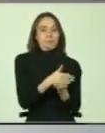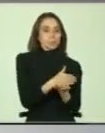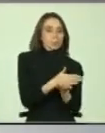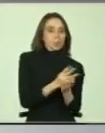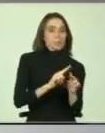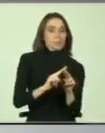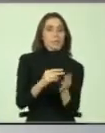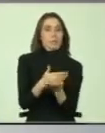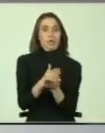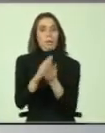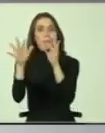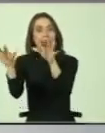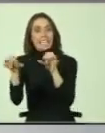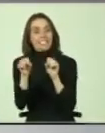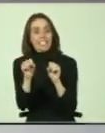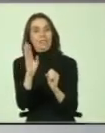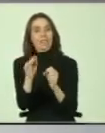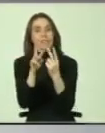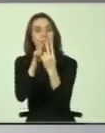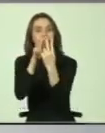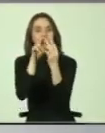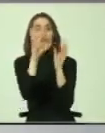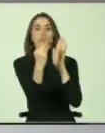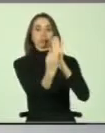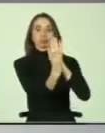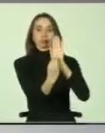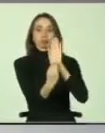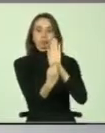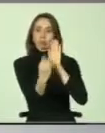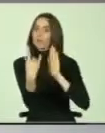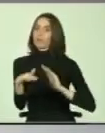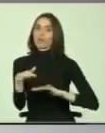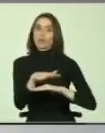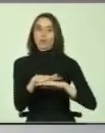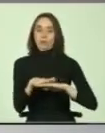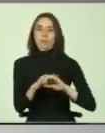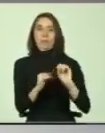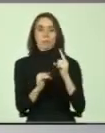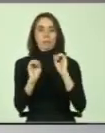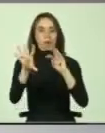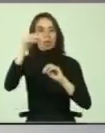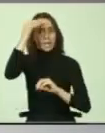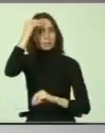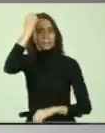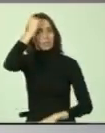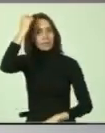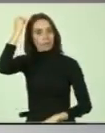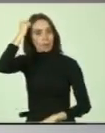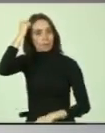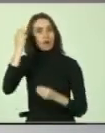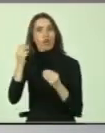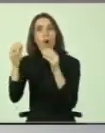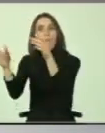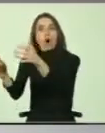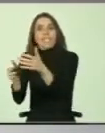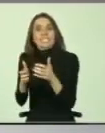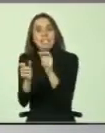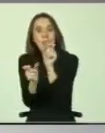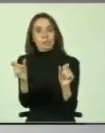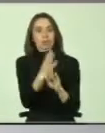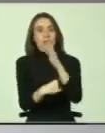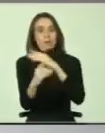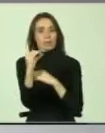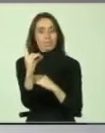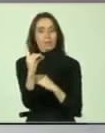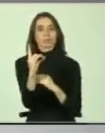implementar un programa de rescate debe contemplar los aspectos que son fundamentales. Uno, capacitar a los bomberos en rescate de personas discapacitadas y